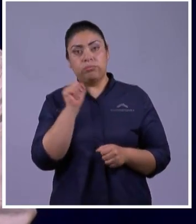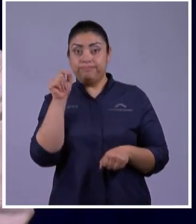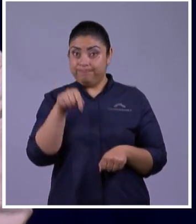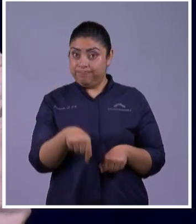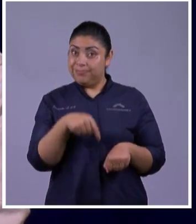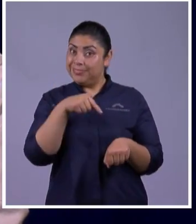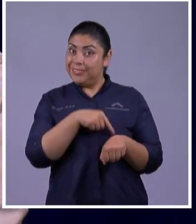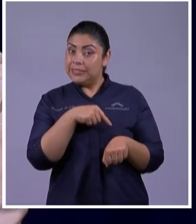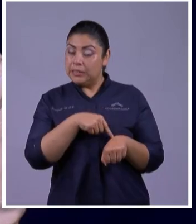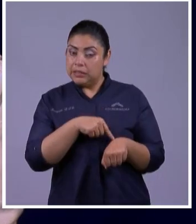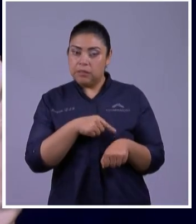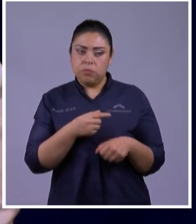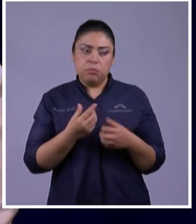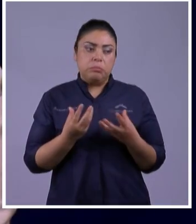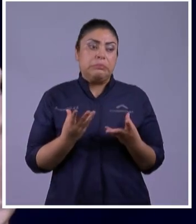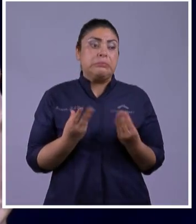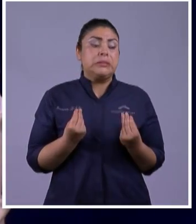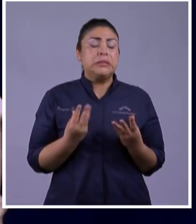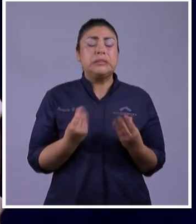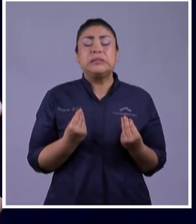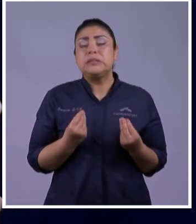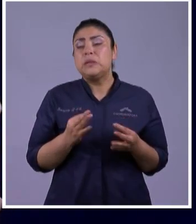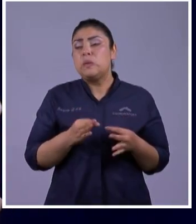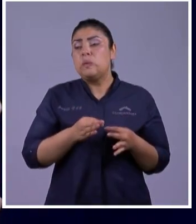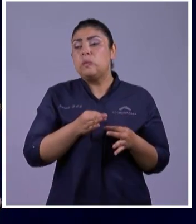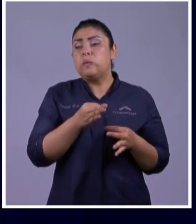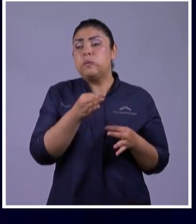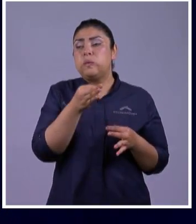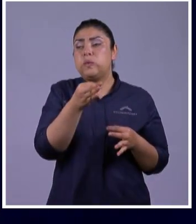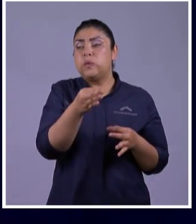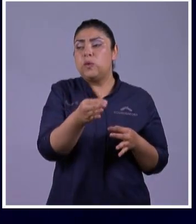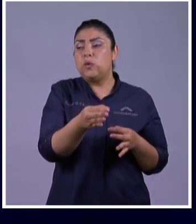Mucho Miedo Del Porvenir Es Quizás Porque